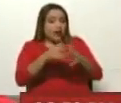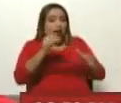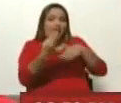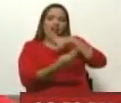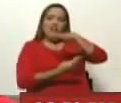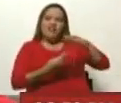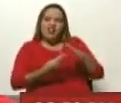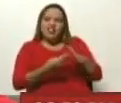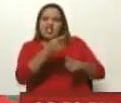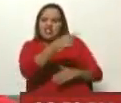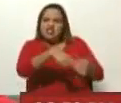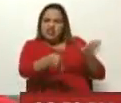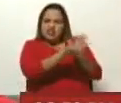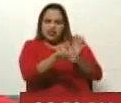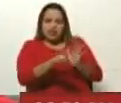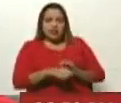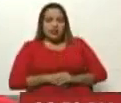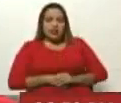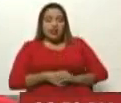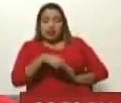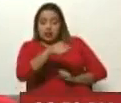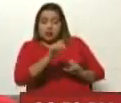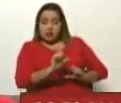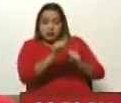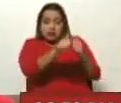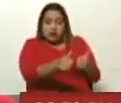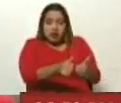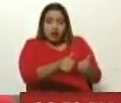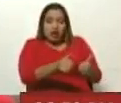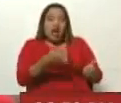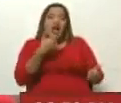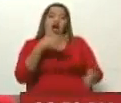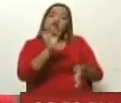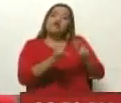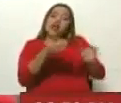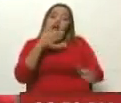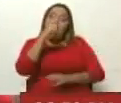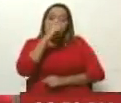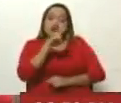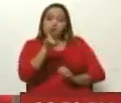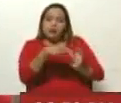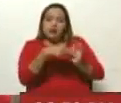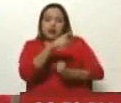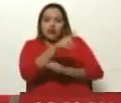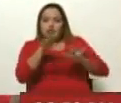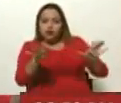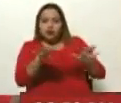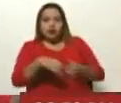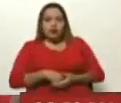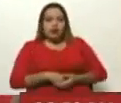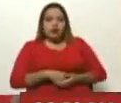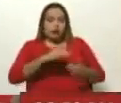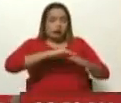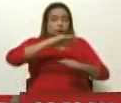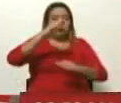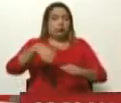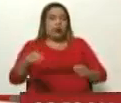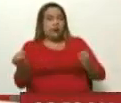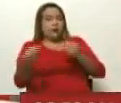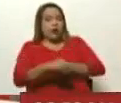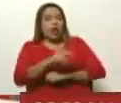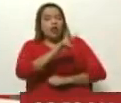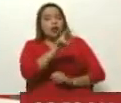en esa legislación que ellos empezaron a justificar desde el año 2014, con un gran pico en 2017